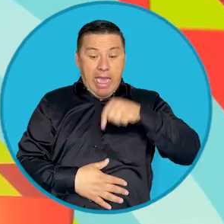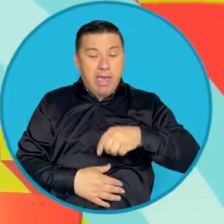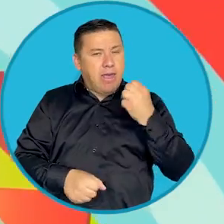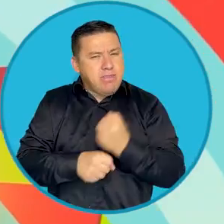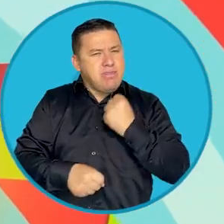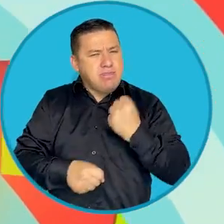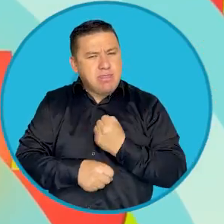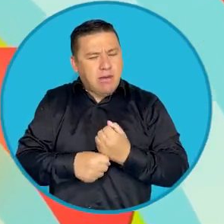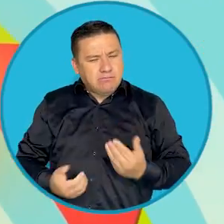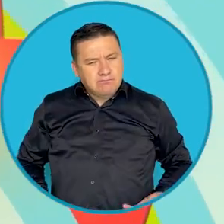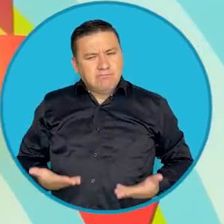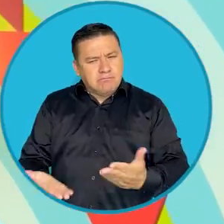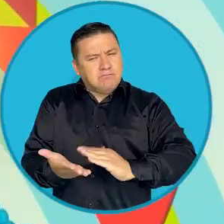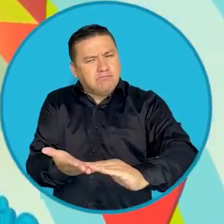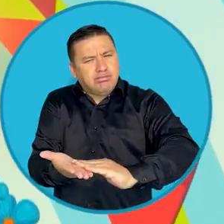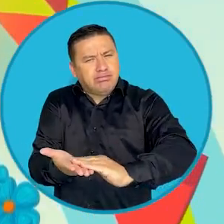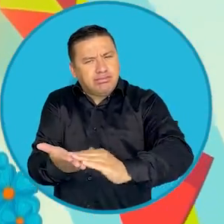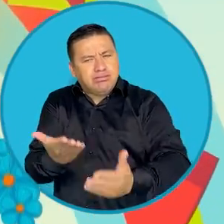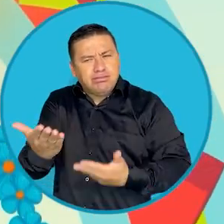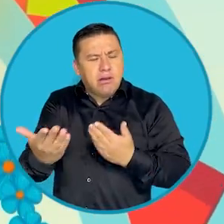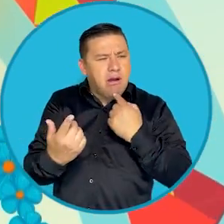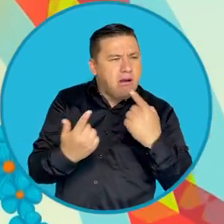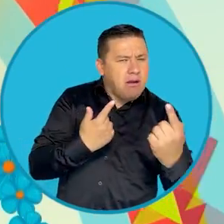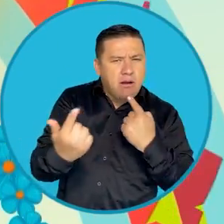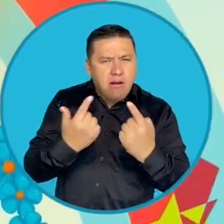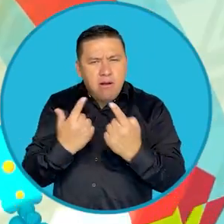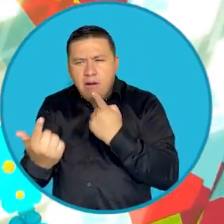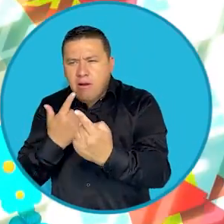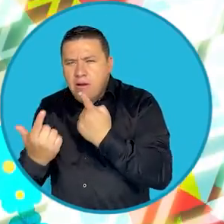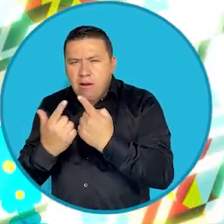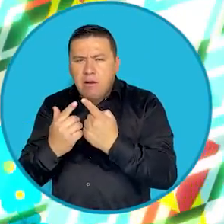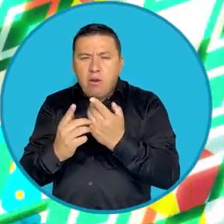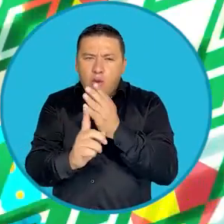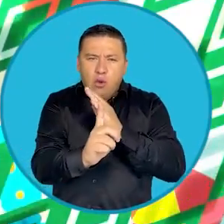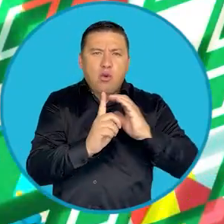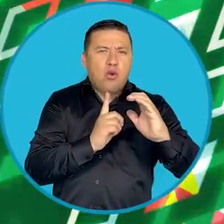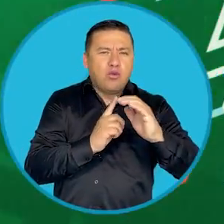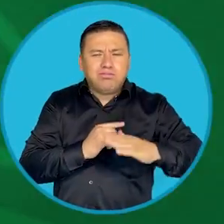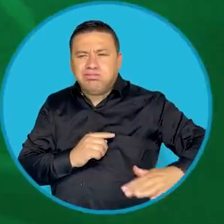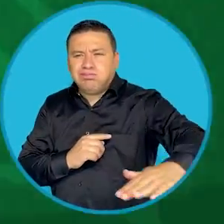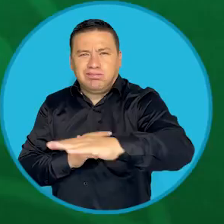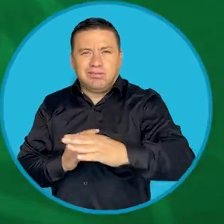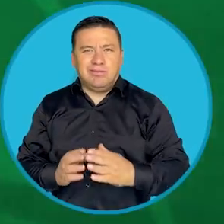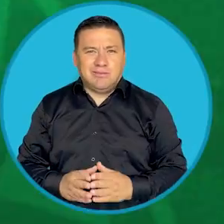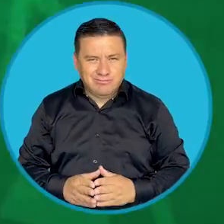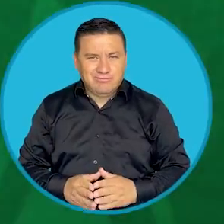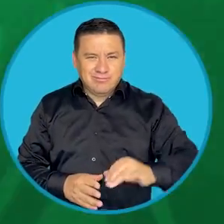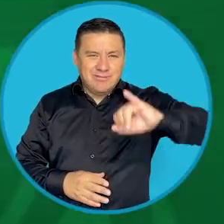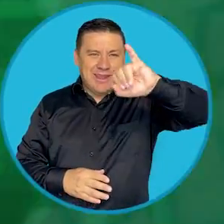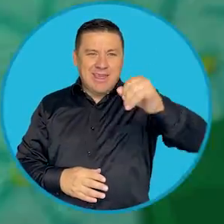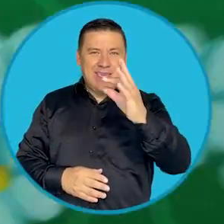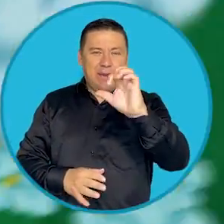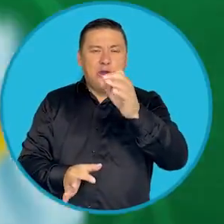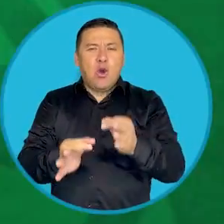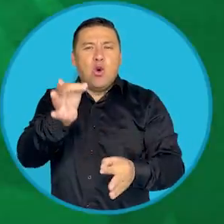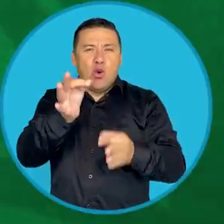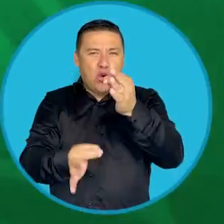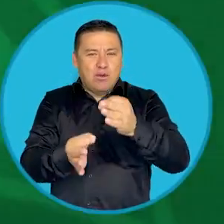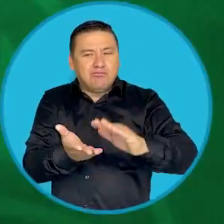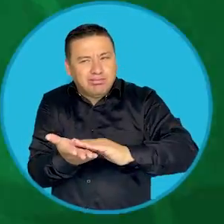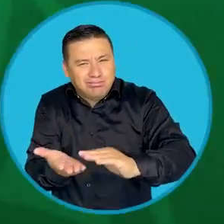aquí, trabajamos procurando lograr reparación y mediación a través del diálogo intercultural e interjusticia. JEP,